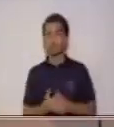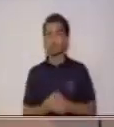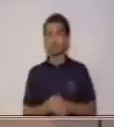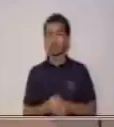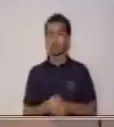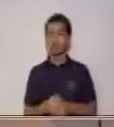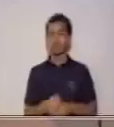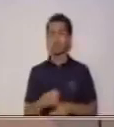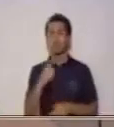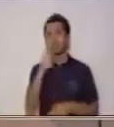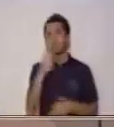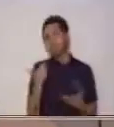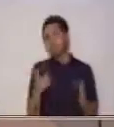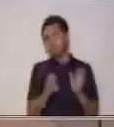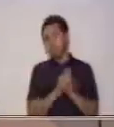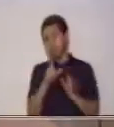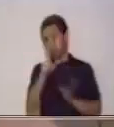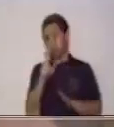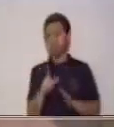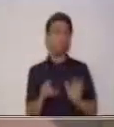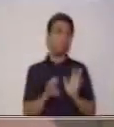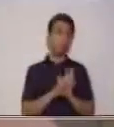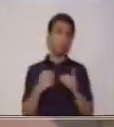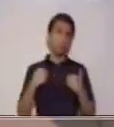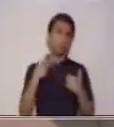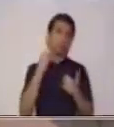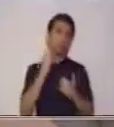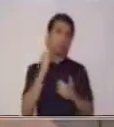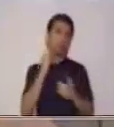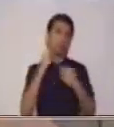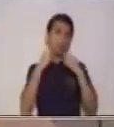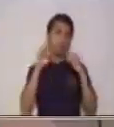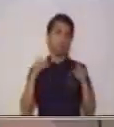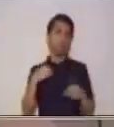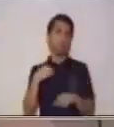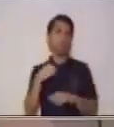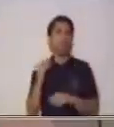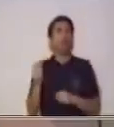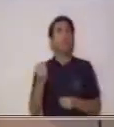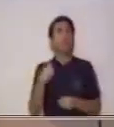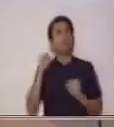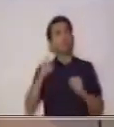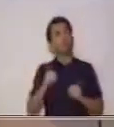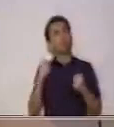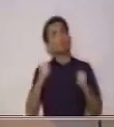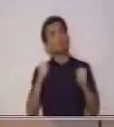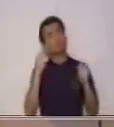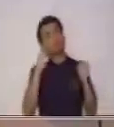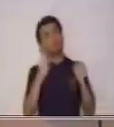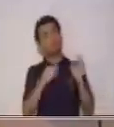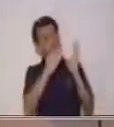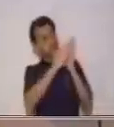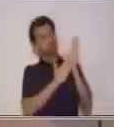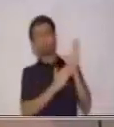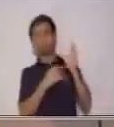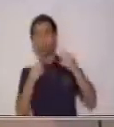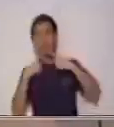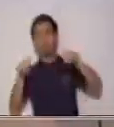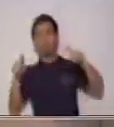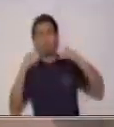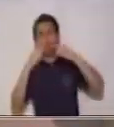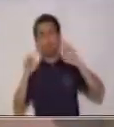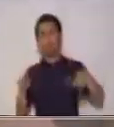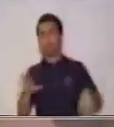ser publicista y quieres crear una marca, ¿de qué sería? ¿De qué producto sería? Entonces, toma en cuenta